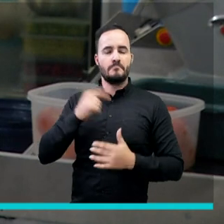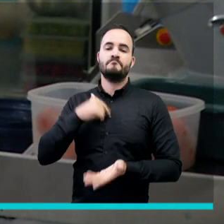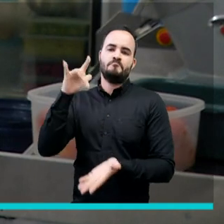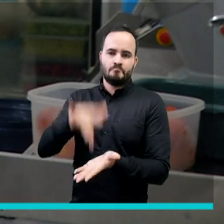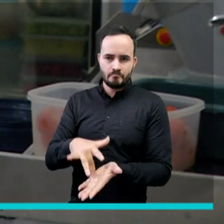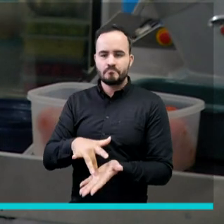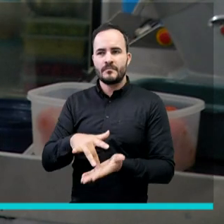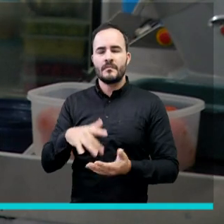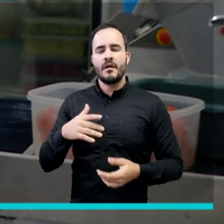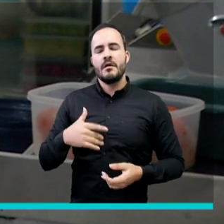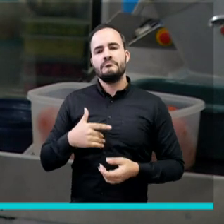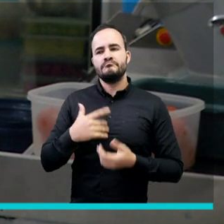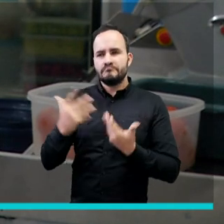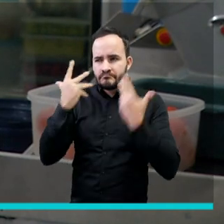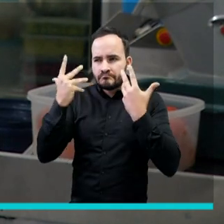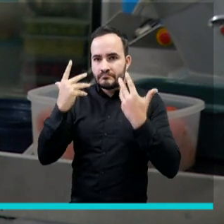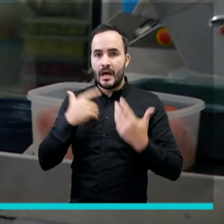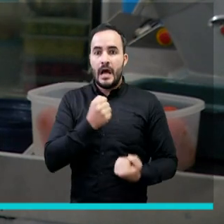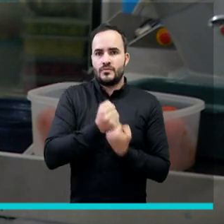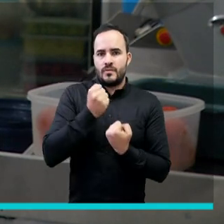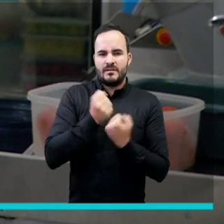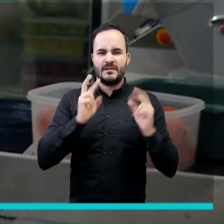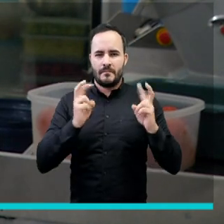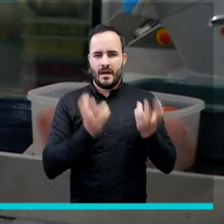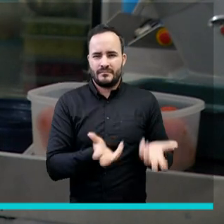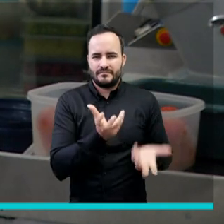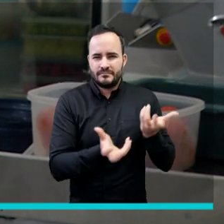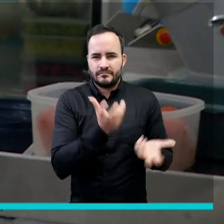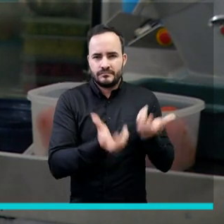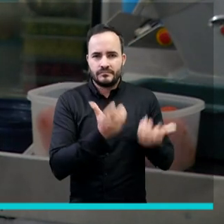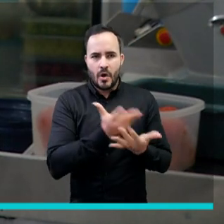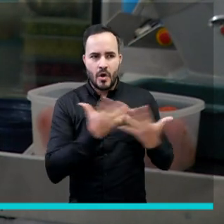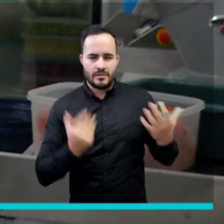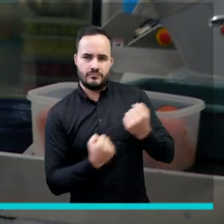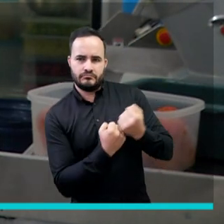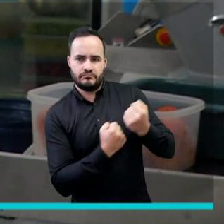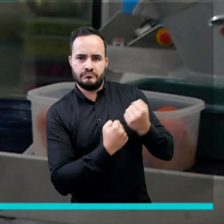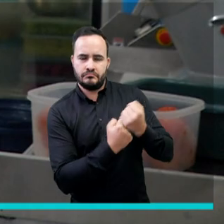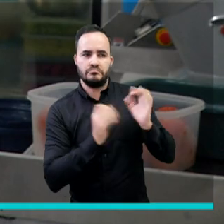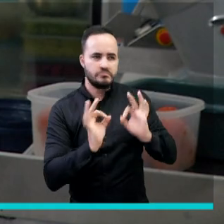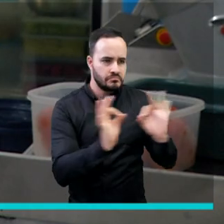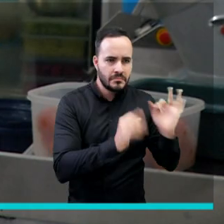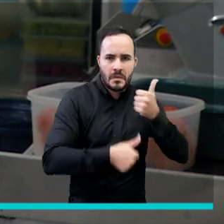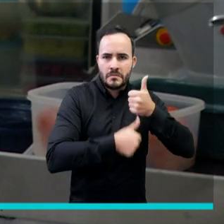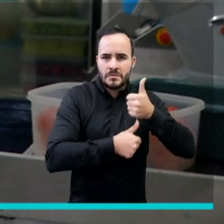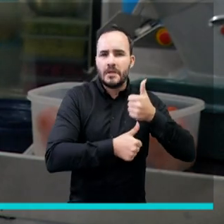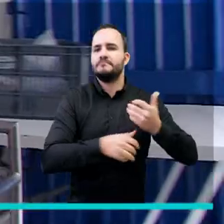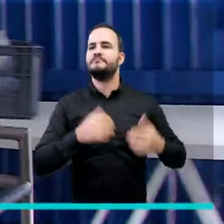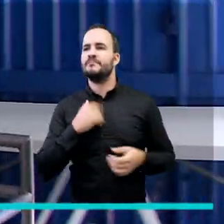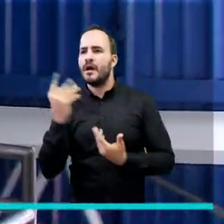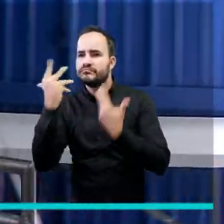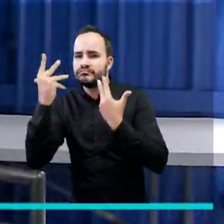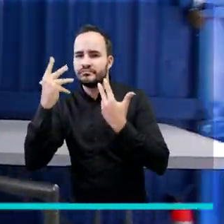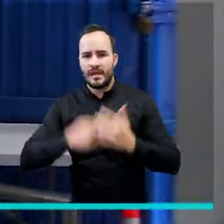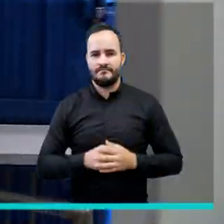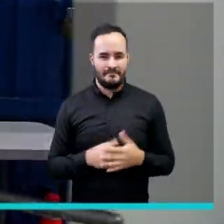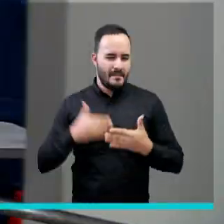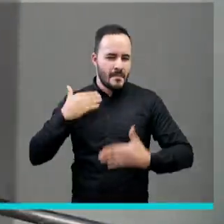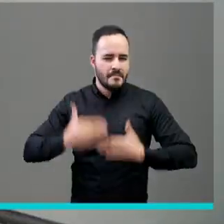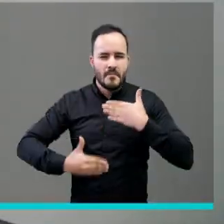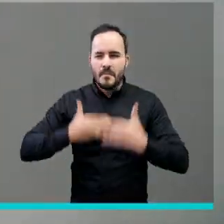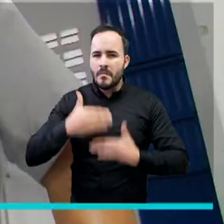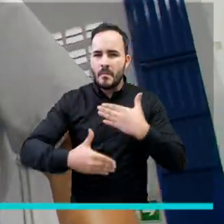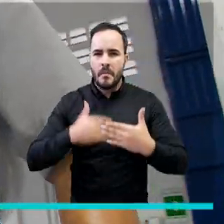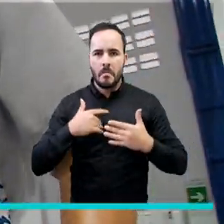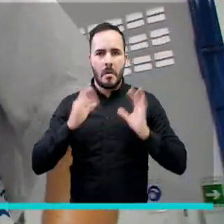auxiliares, pues, de cocina, seríamos parte de las brigadas. Y siempre me desempeñé muy, muy